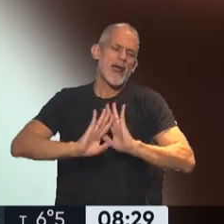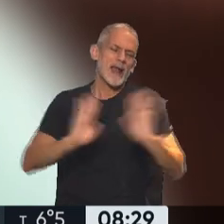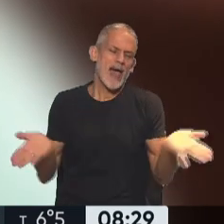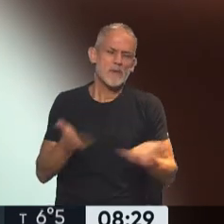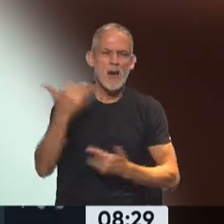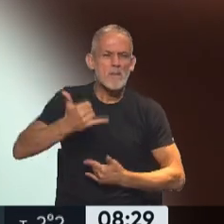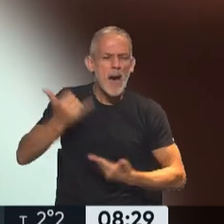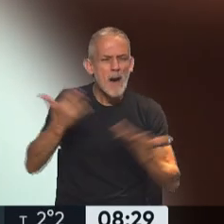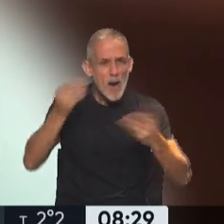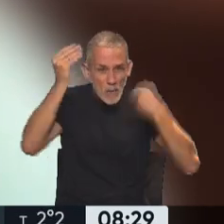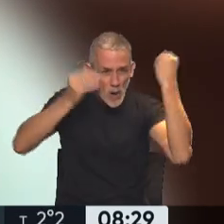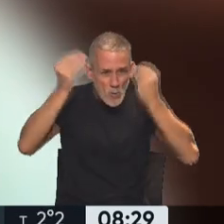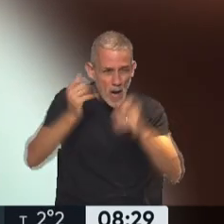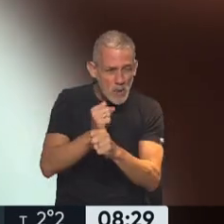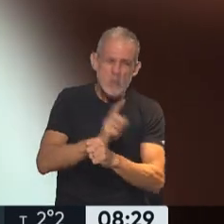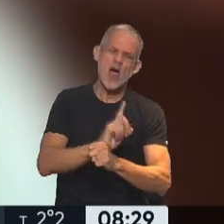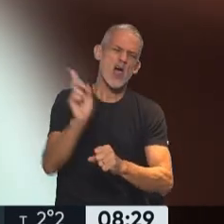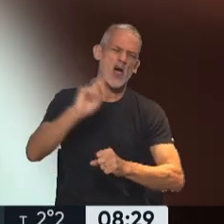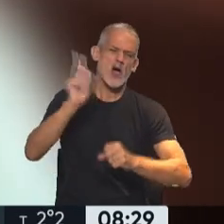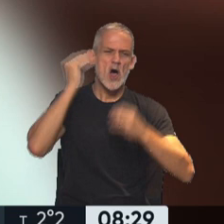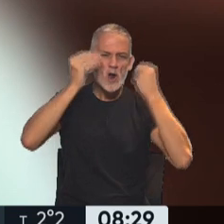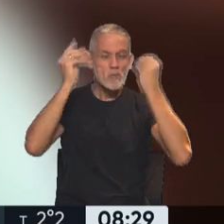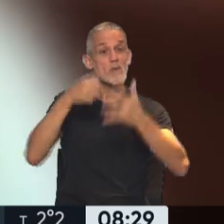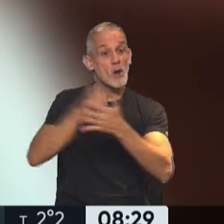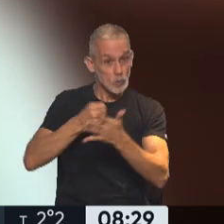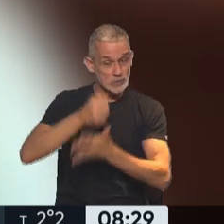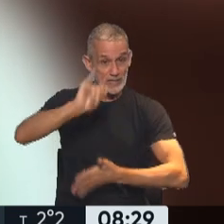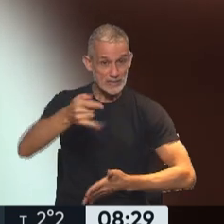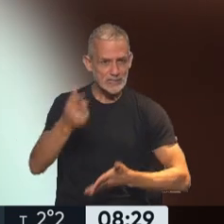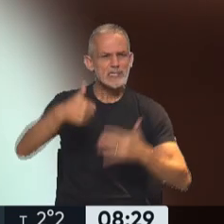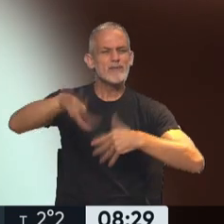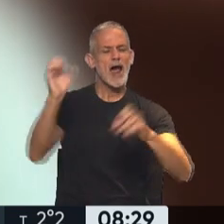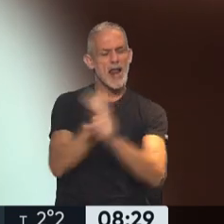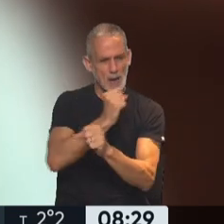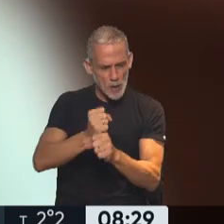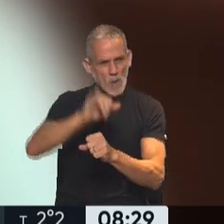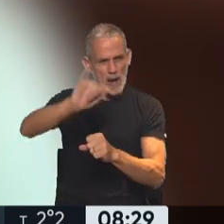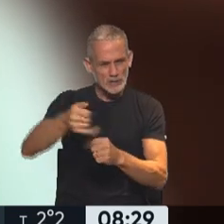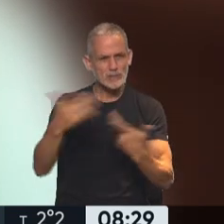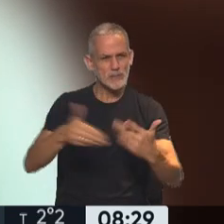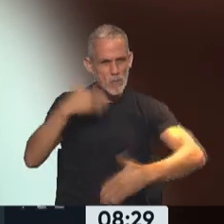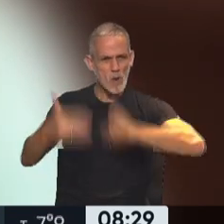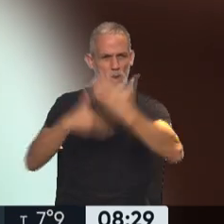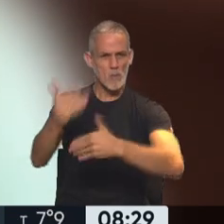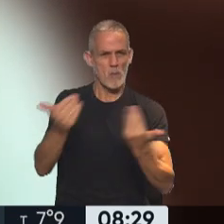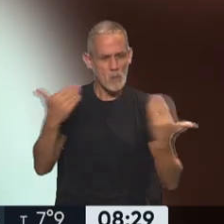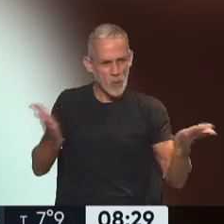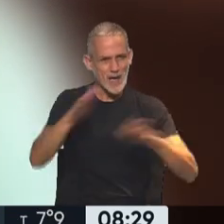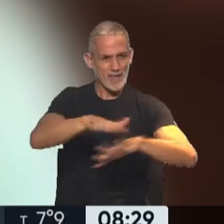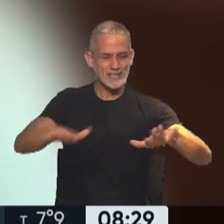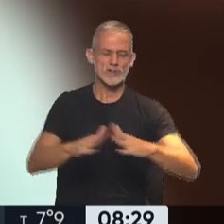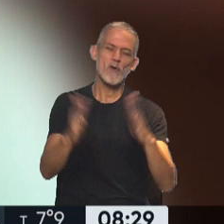no hay que preocuparse tanto, hay que luchar y van a probar y van a salir adelante. Chicos,